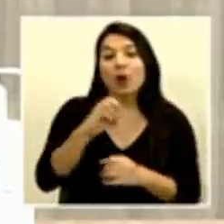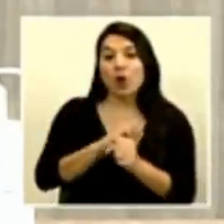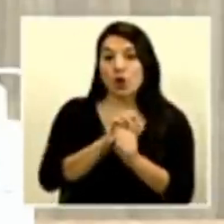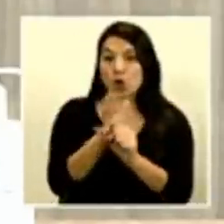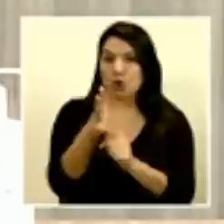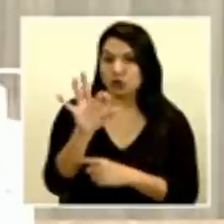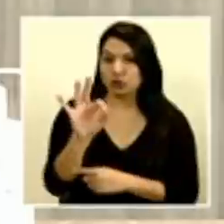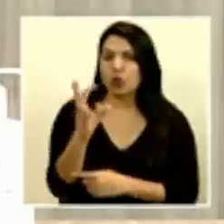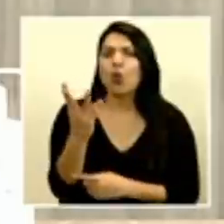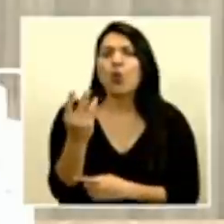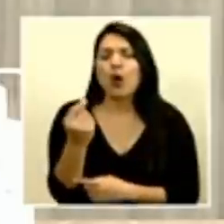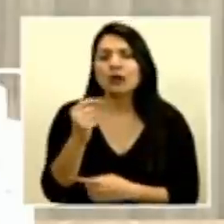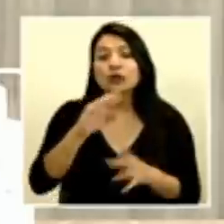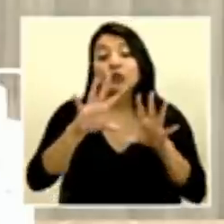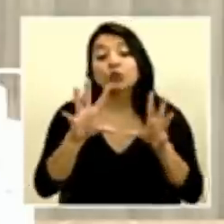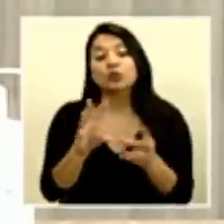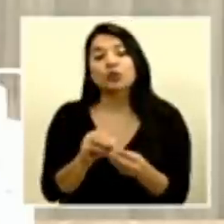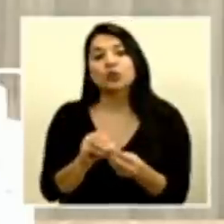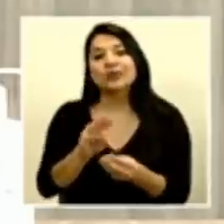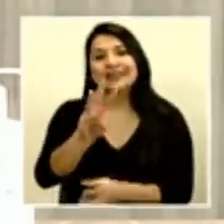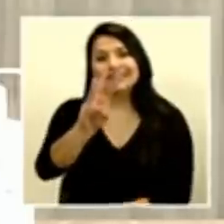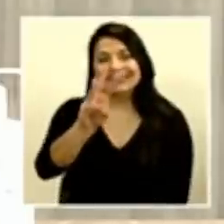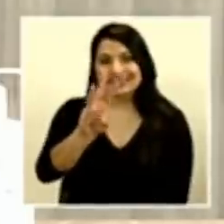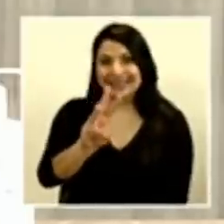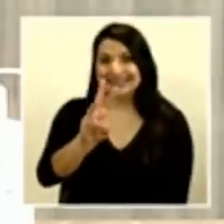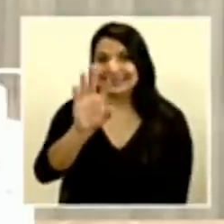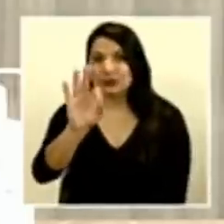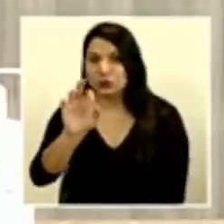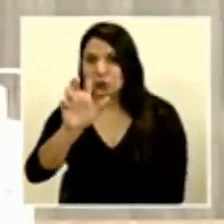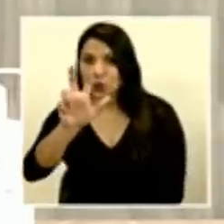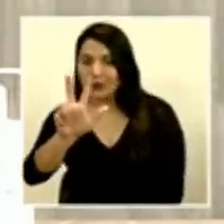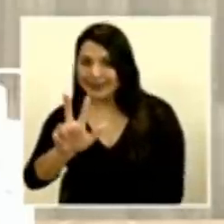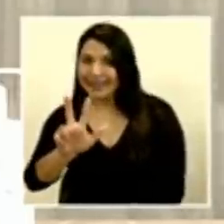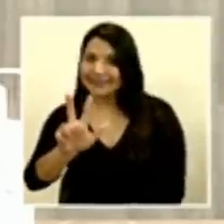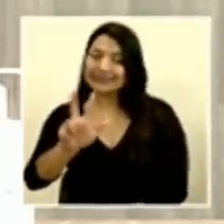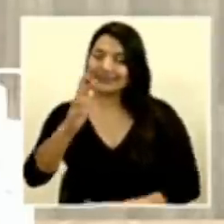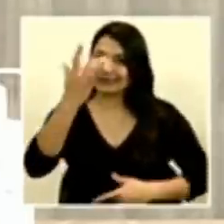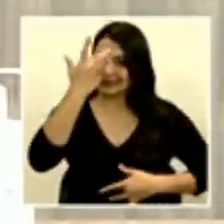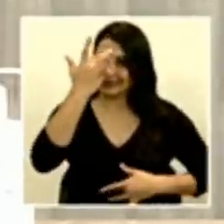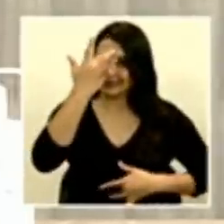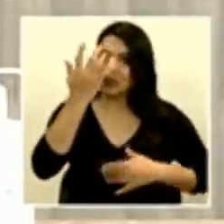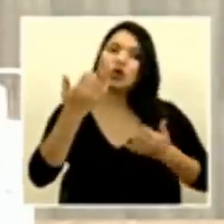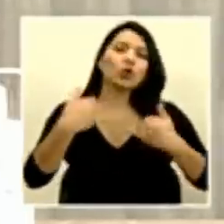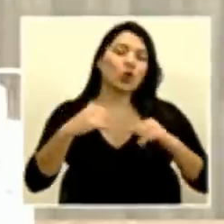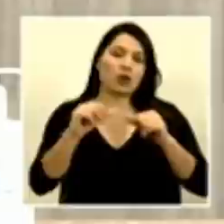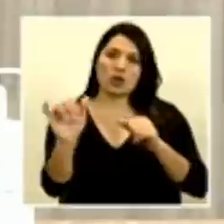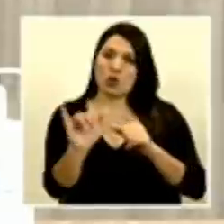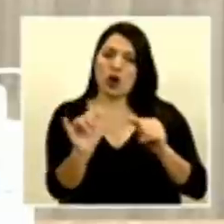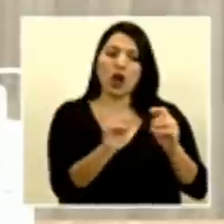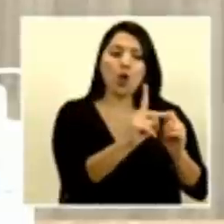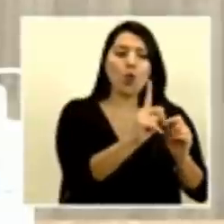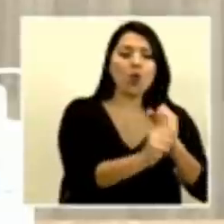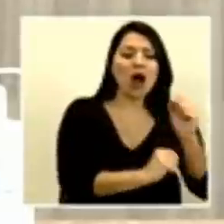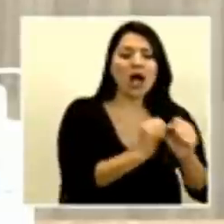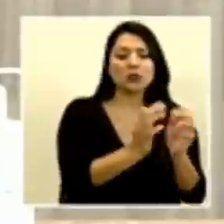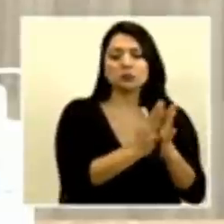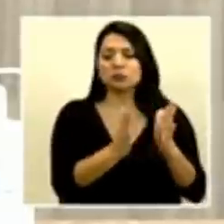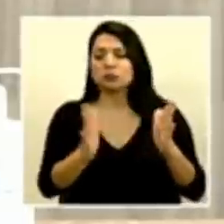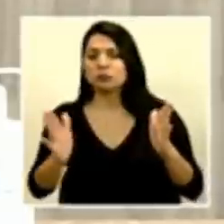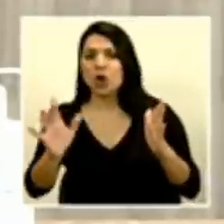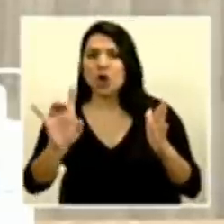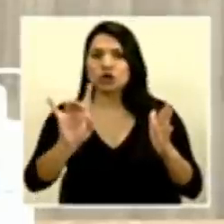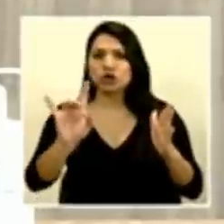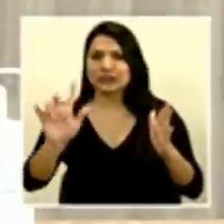la suma de 693 confirmados. El rango de edad se mantiene de 1 a 87 años. Se trata de